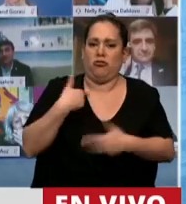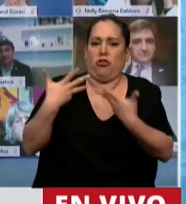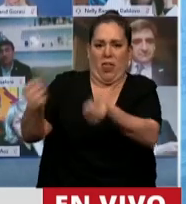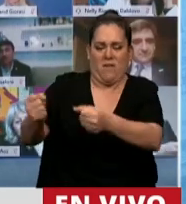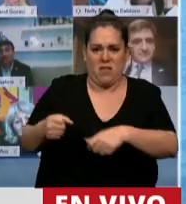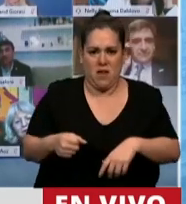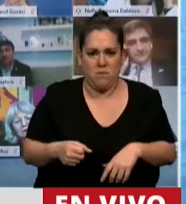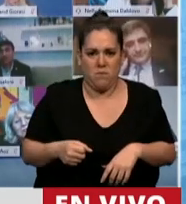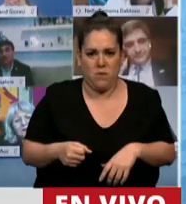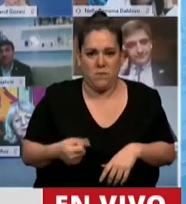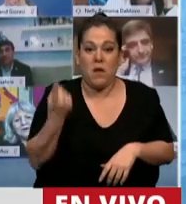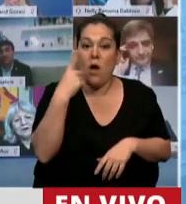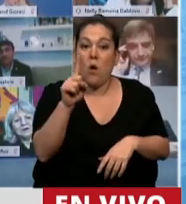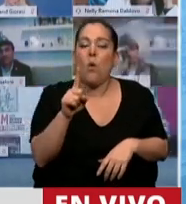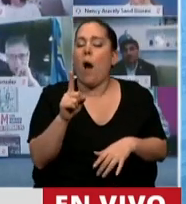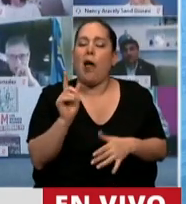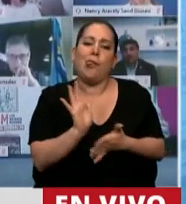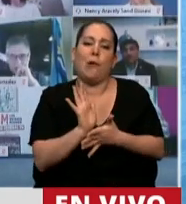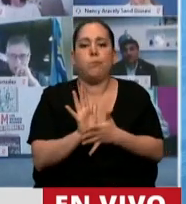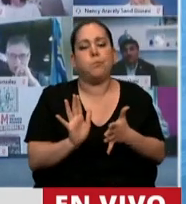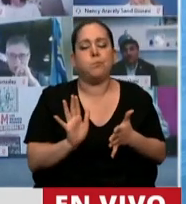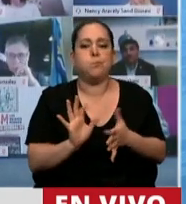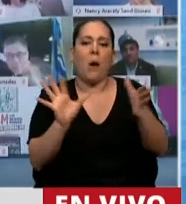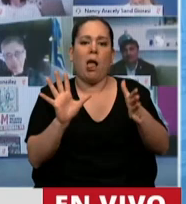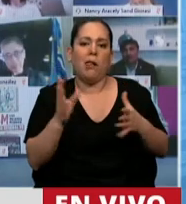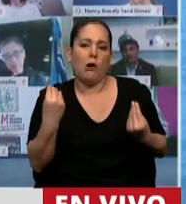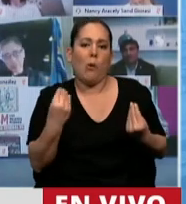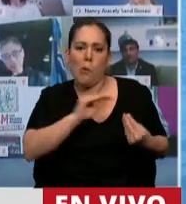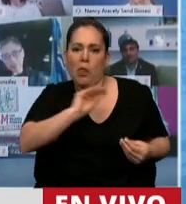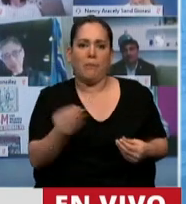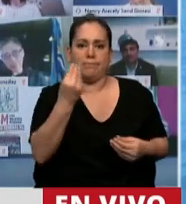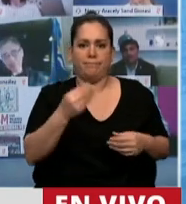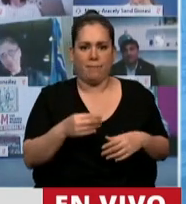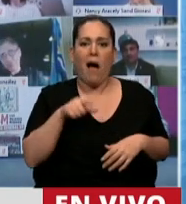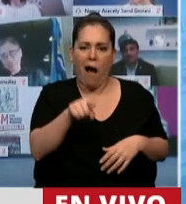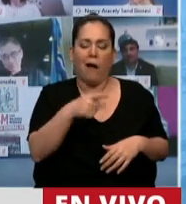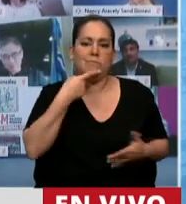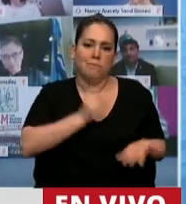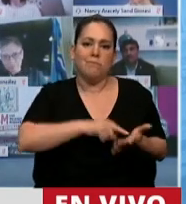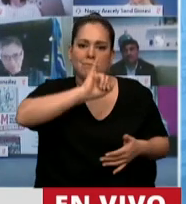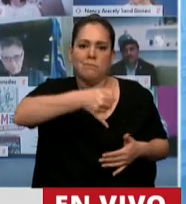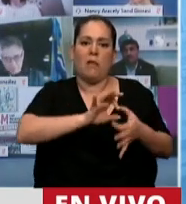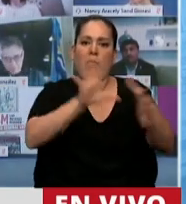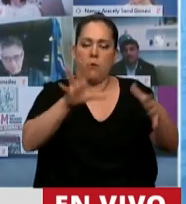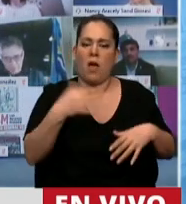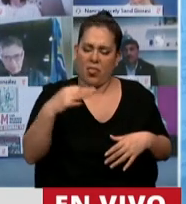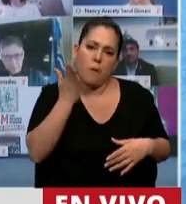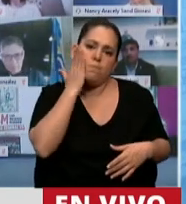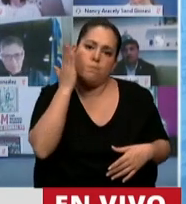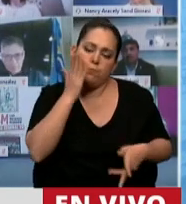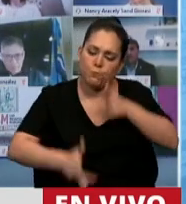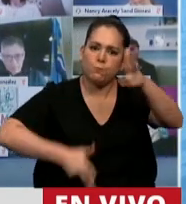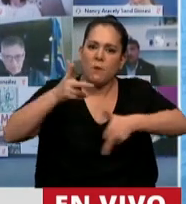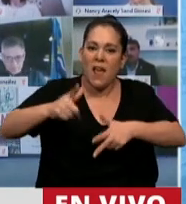¿Sabe cuando uno se recibe de demócrata? Cuando le toca perder y poner la cara y honrar la democracia.